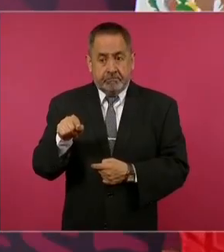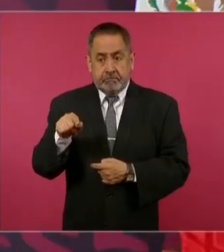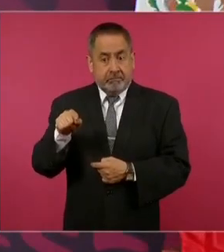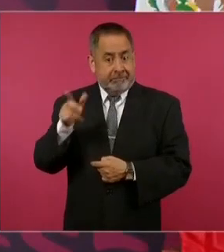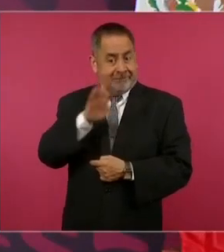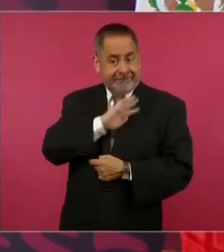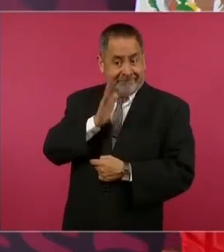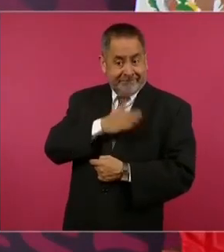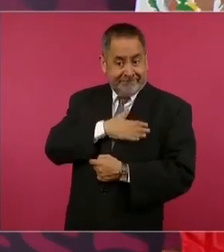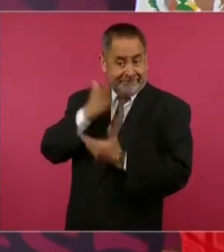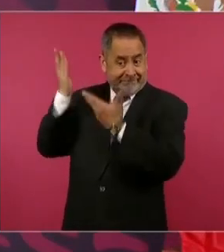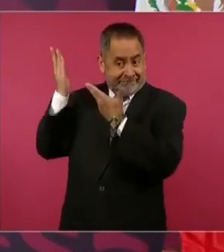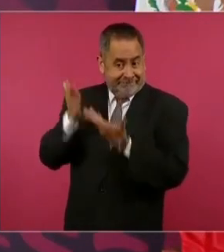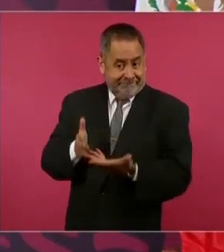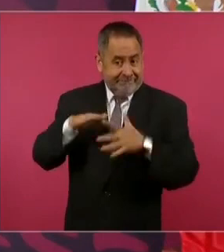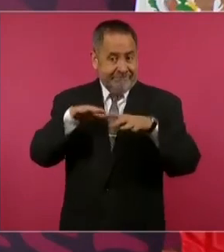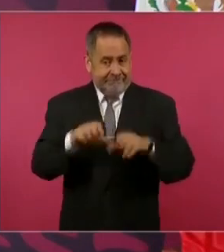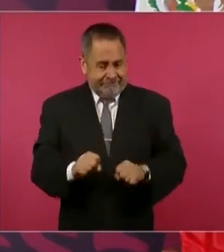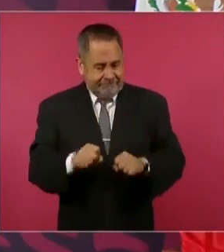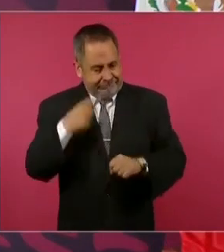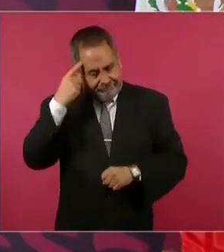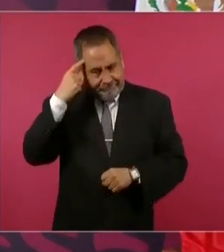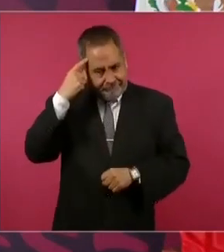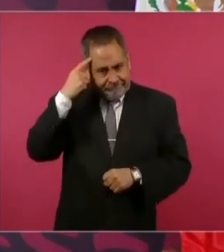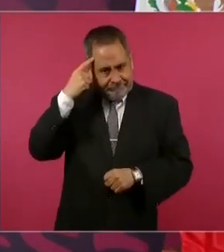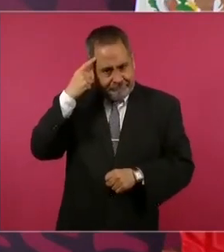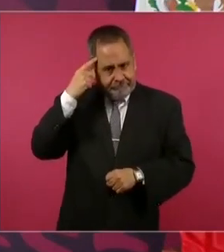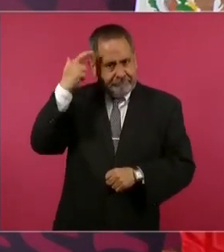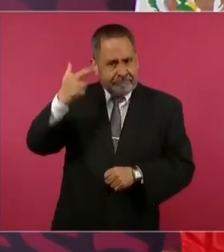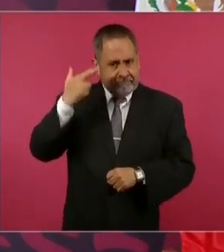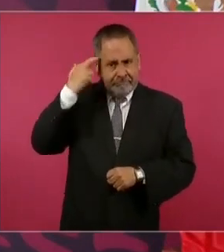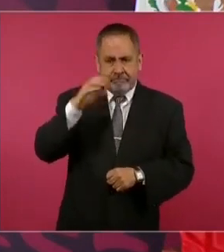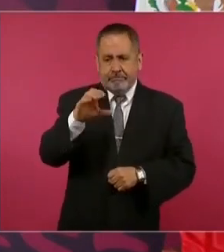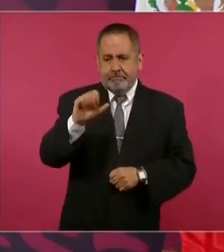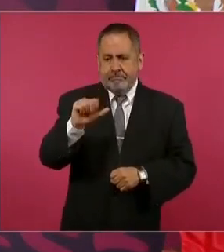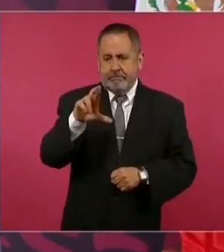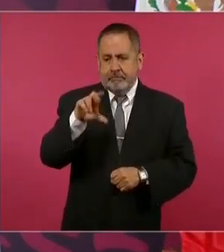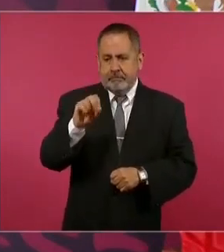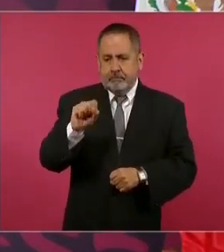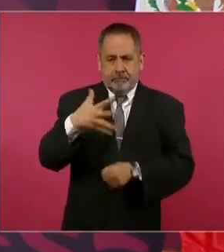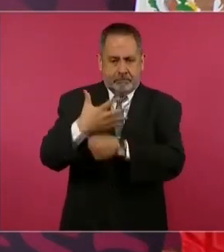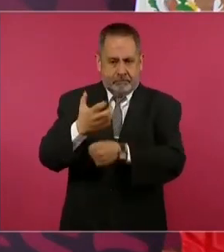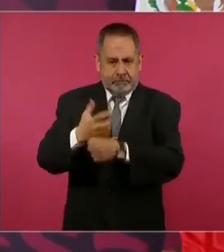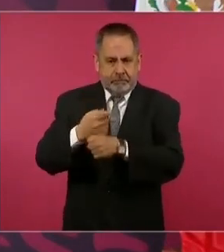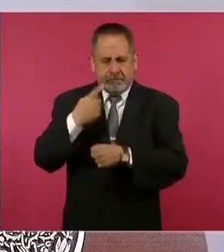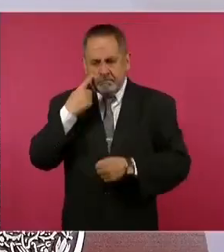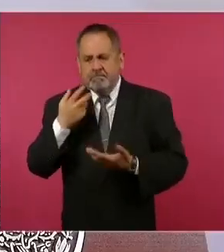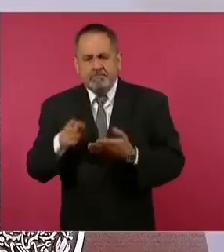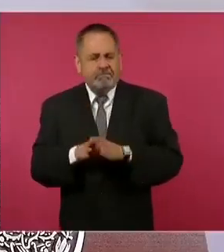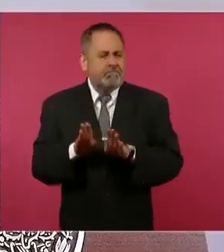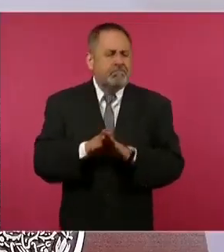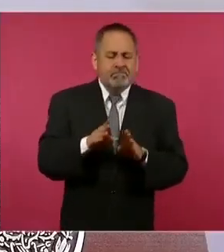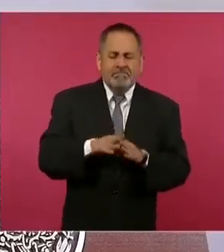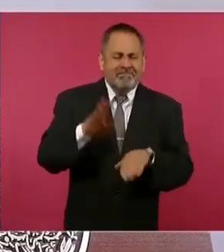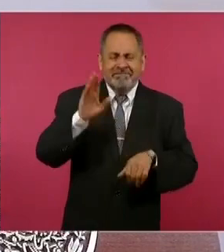españoles. Carlos V mandó a Cortés a que buscaran